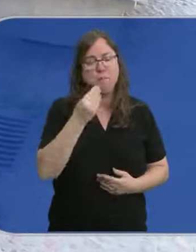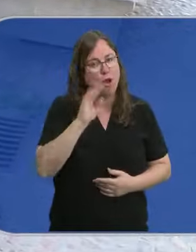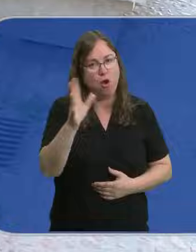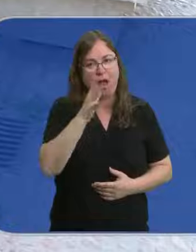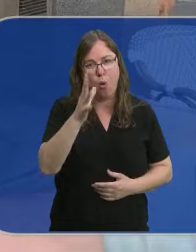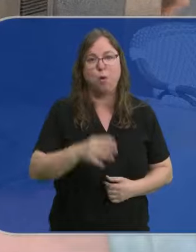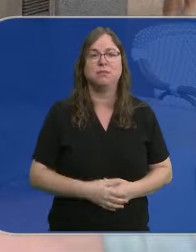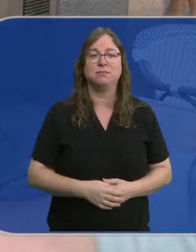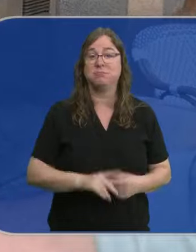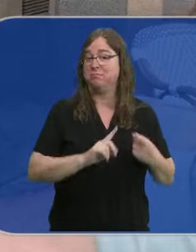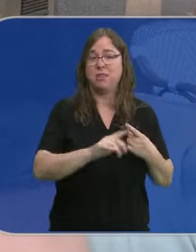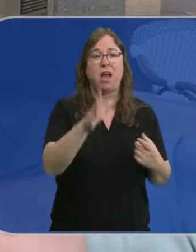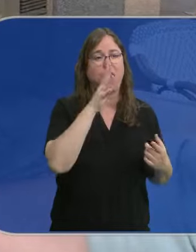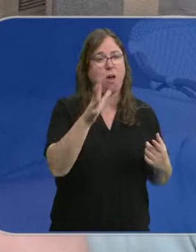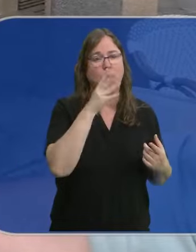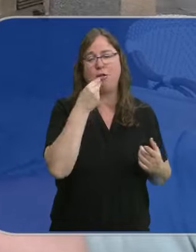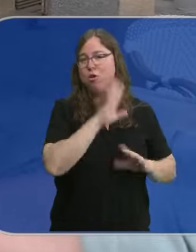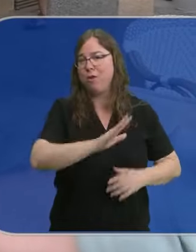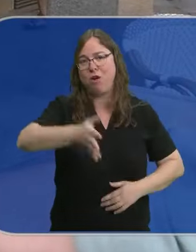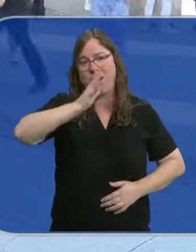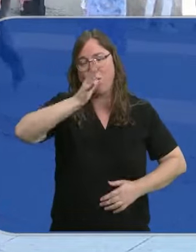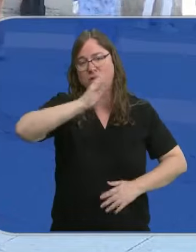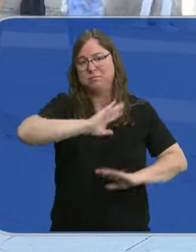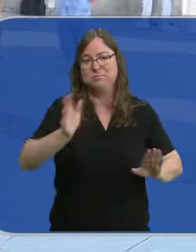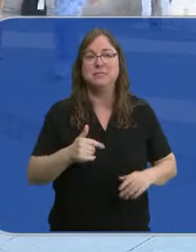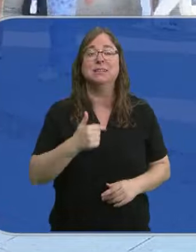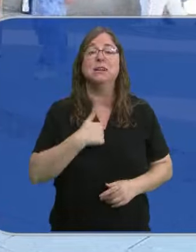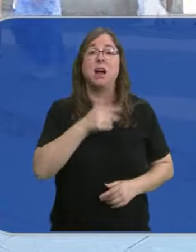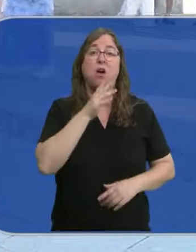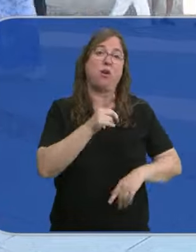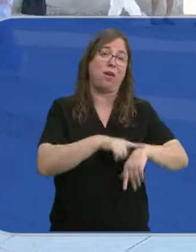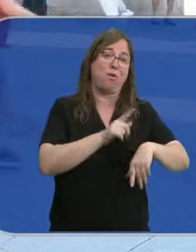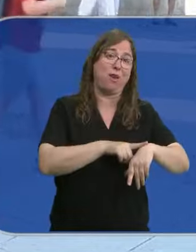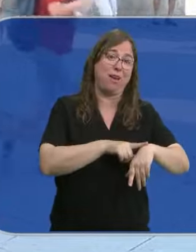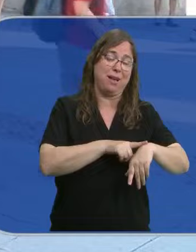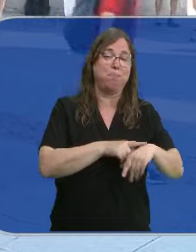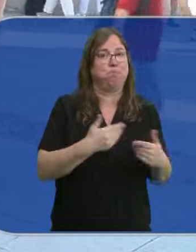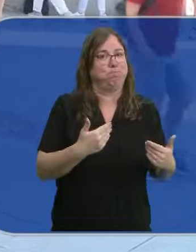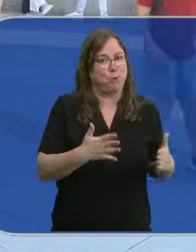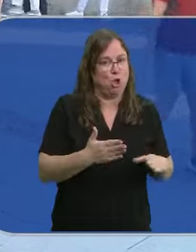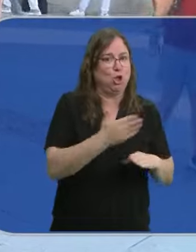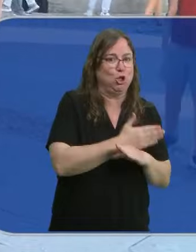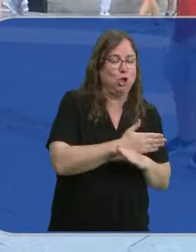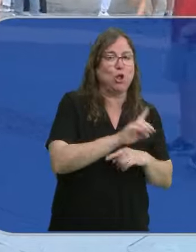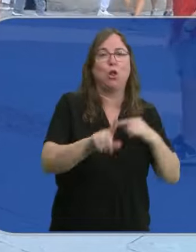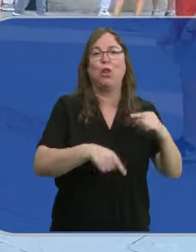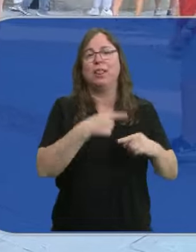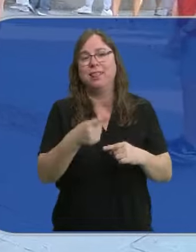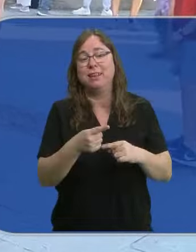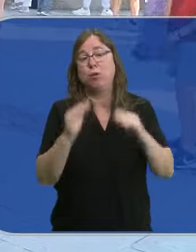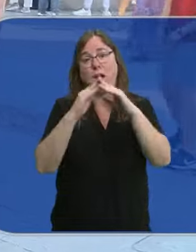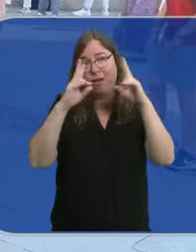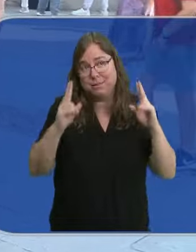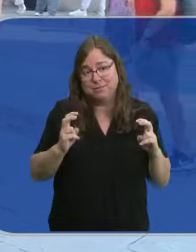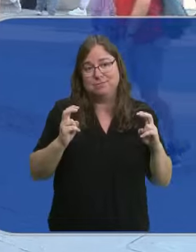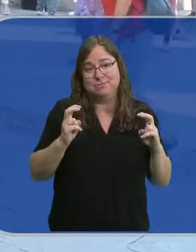el agua. Agua, agua, lo mejor. Hidratarte y ya está. Salir a horas prudenciales y luego pues en